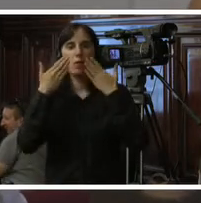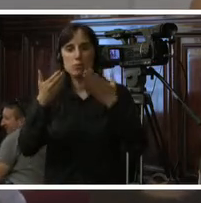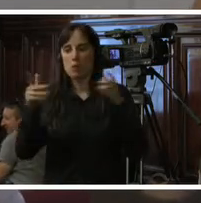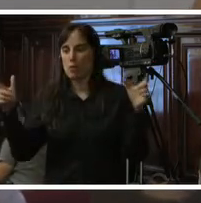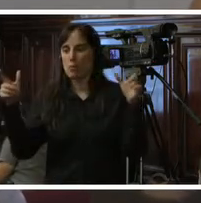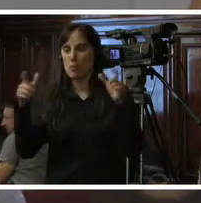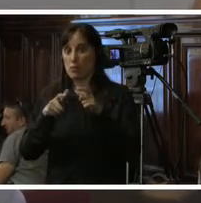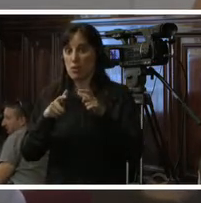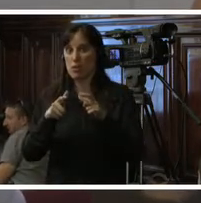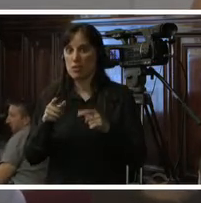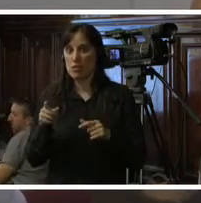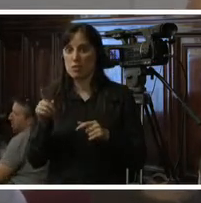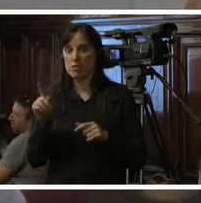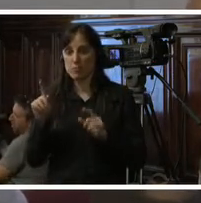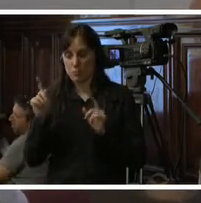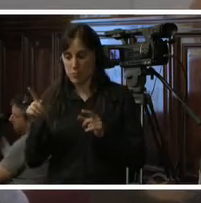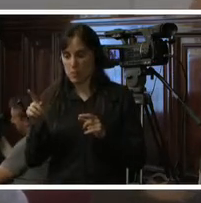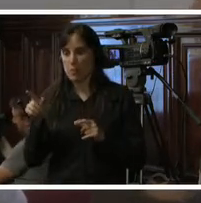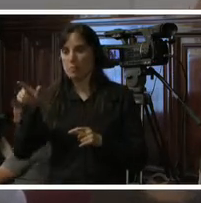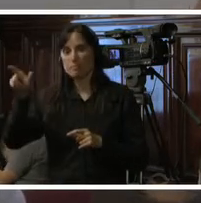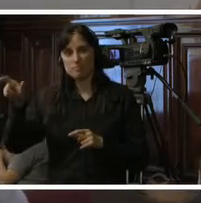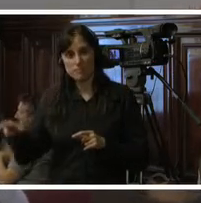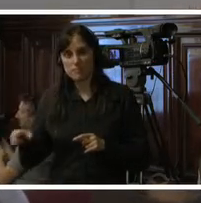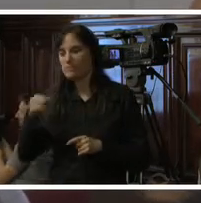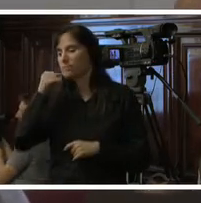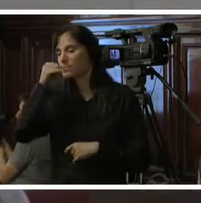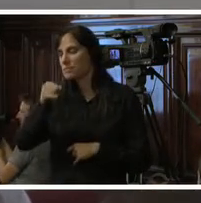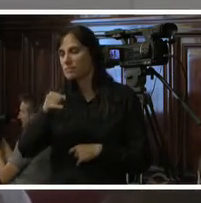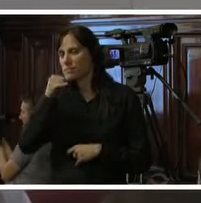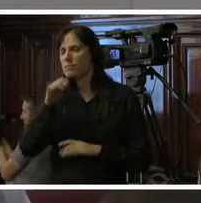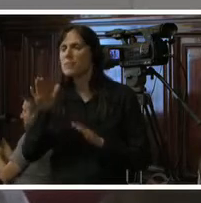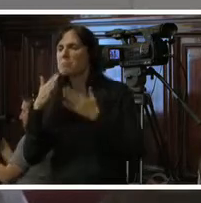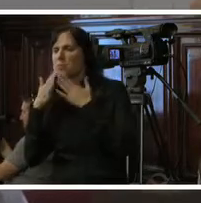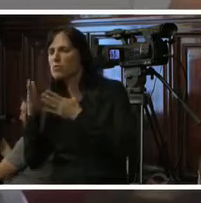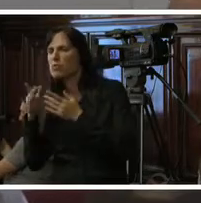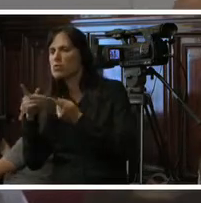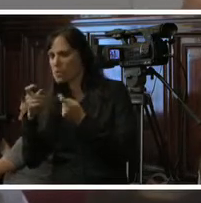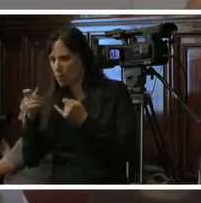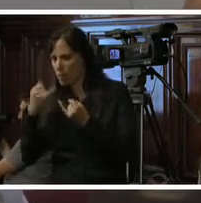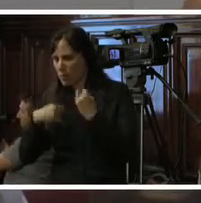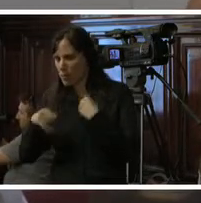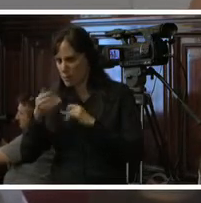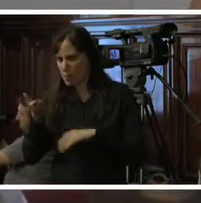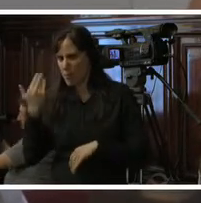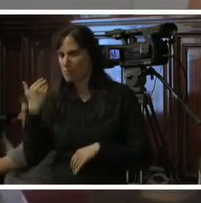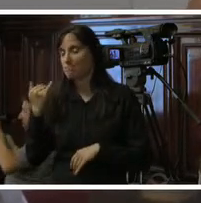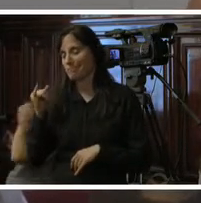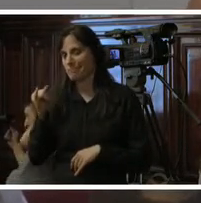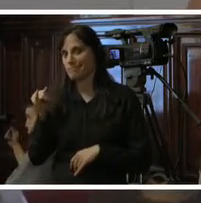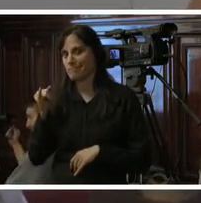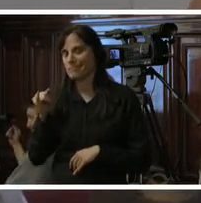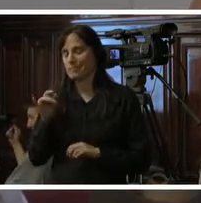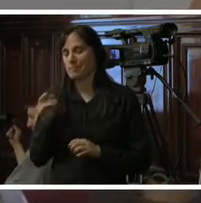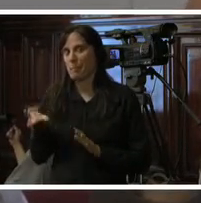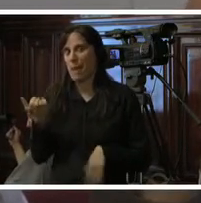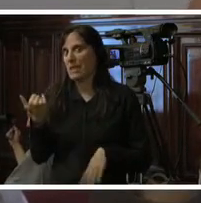comisionada que mencionó y el relator especial necesitamos más información claramente sobre este